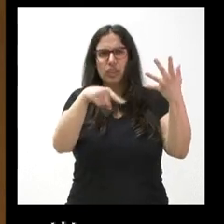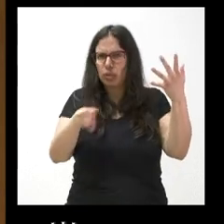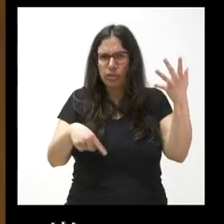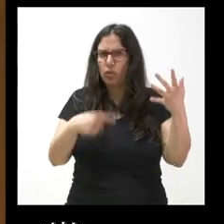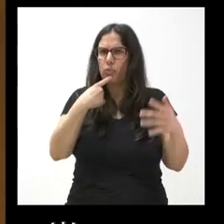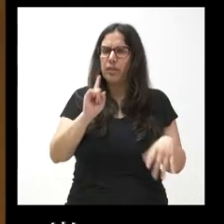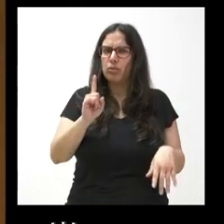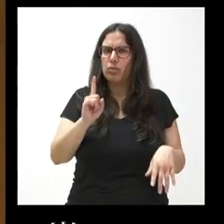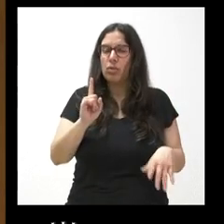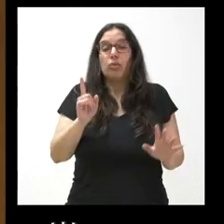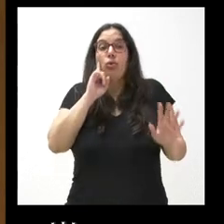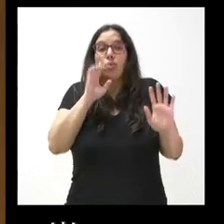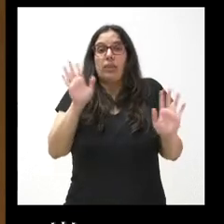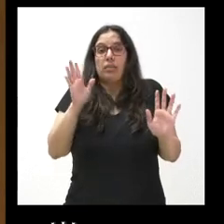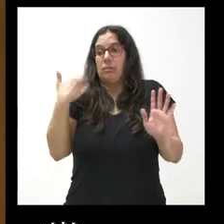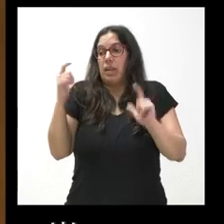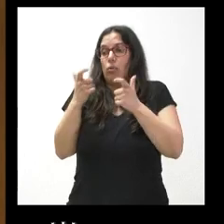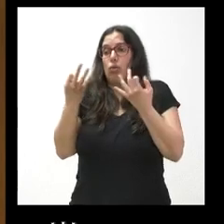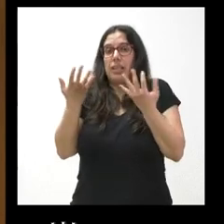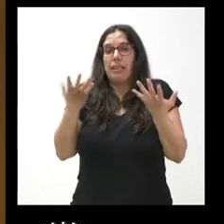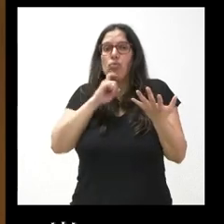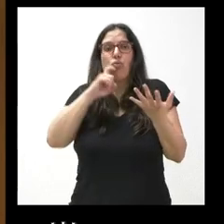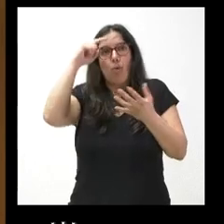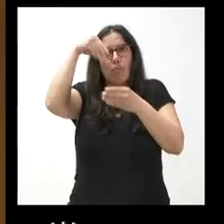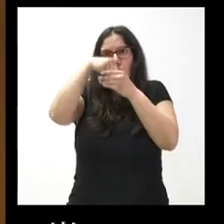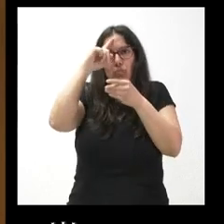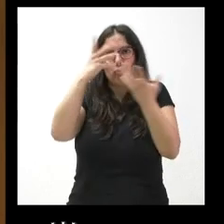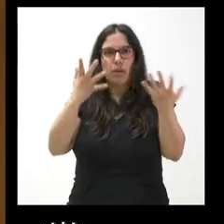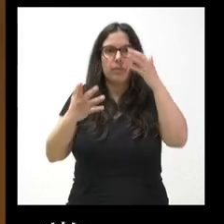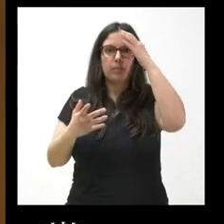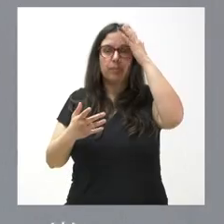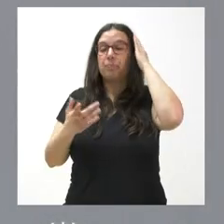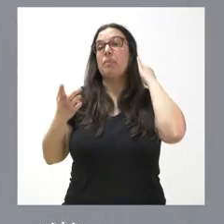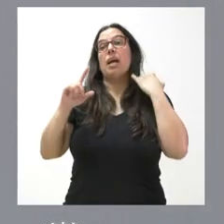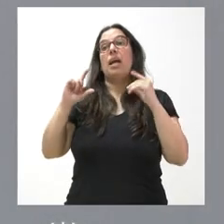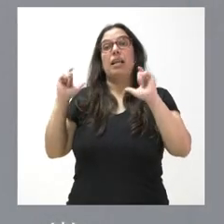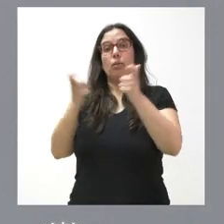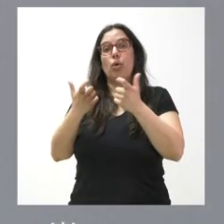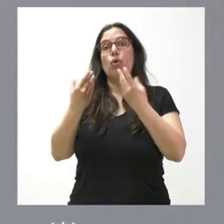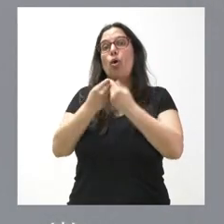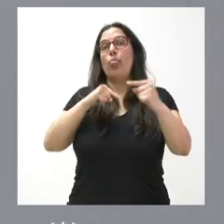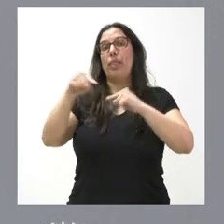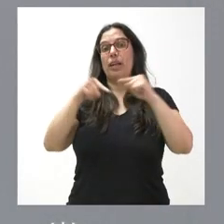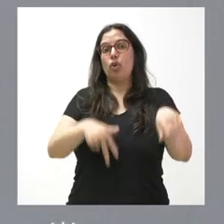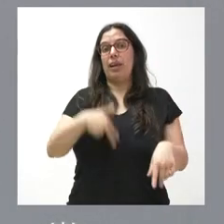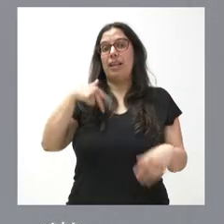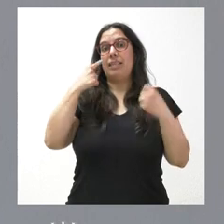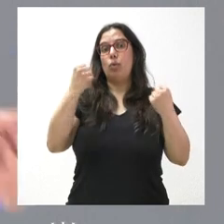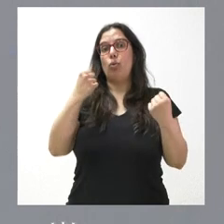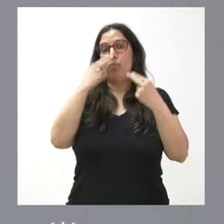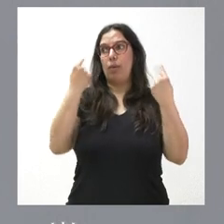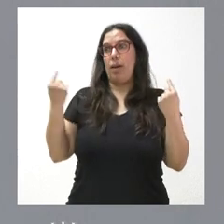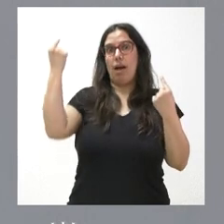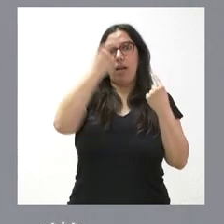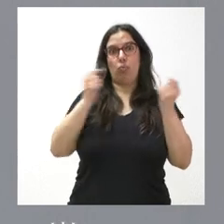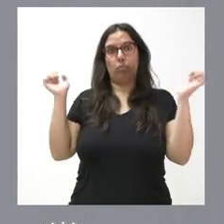les parece mal. No sé qué ocurre en esas reuniones, no sé cómo se desarrollan. Fue una reunión con los directores generales de salud pública, se les